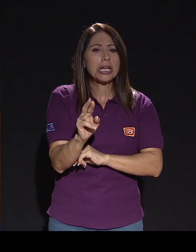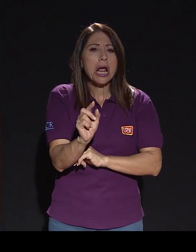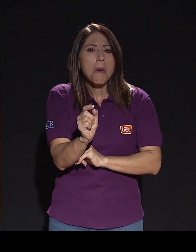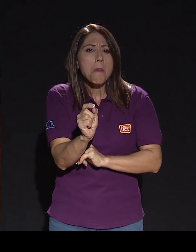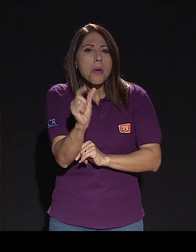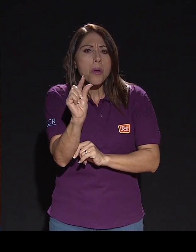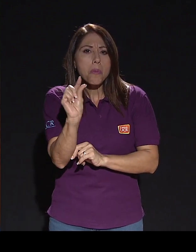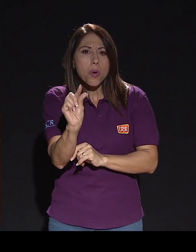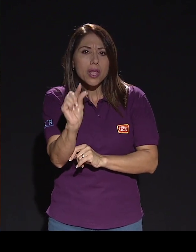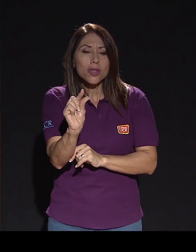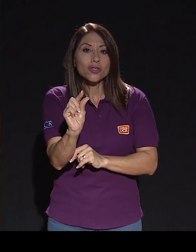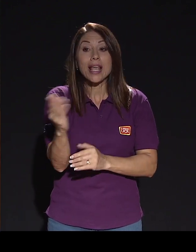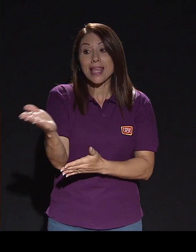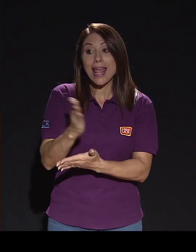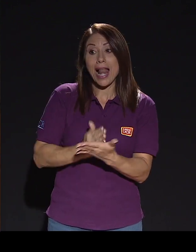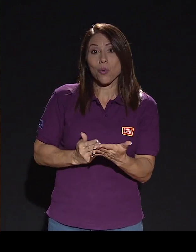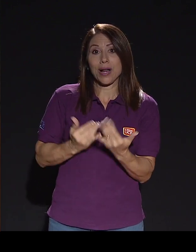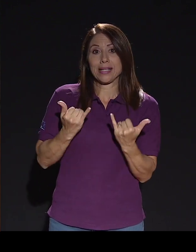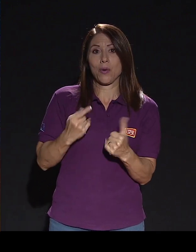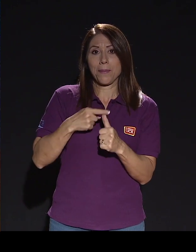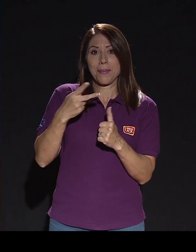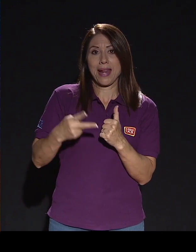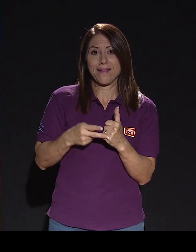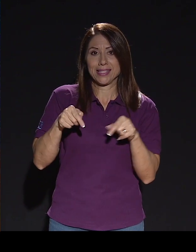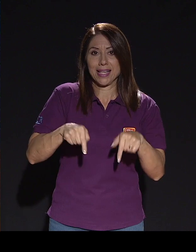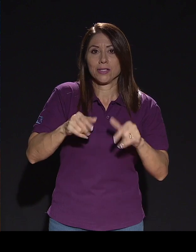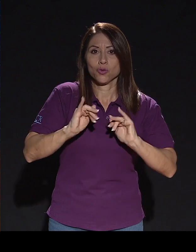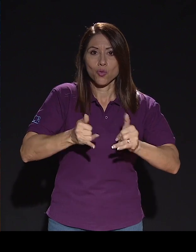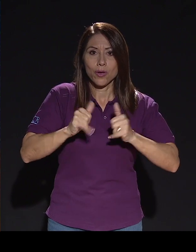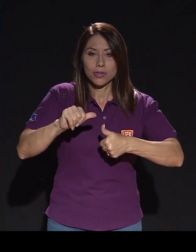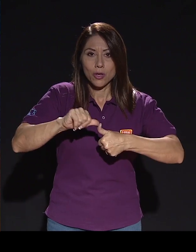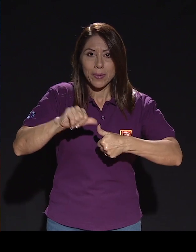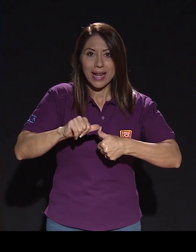estos Juegos Centroamericanos. Este último es el caso de Bochas.